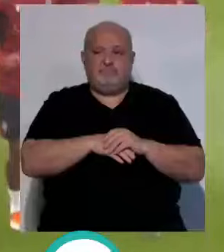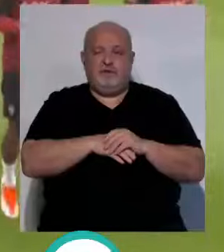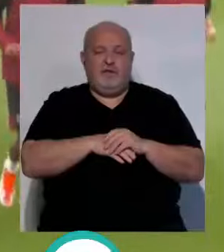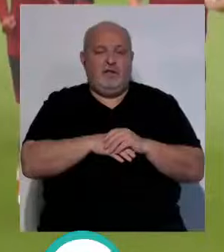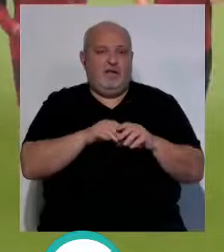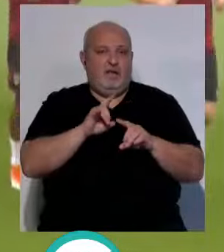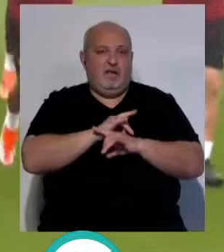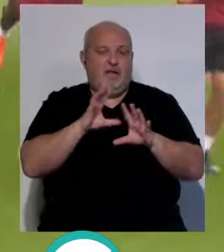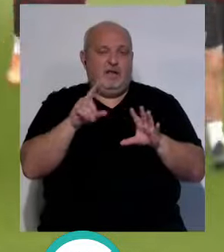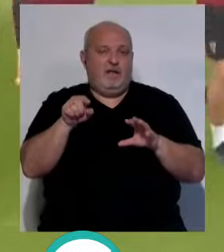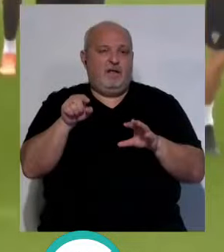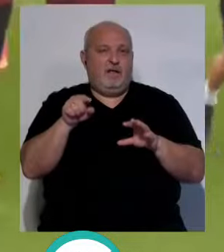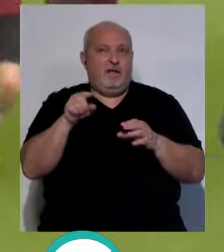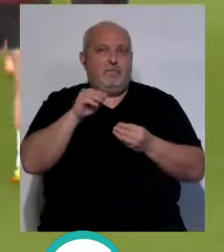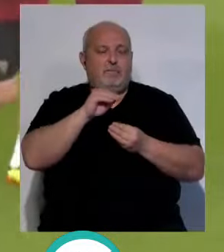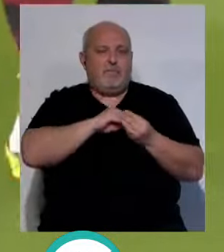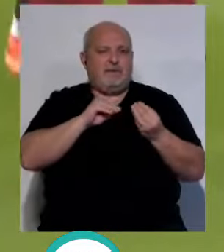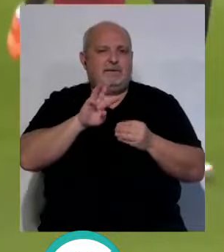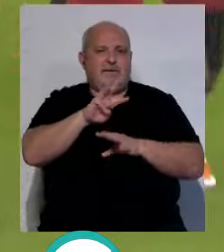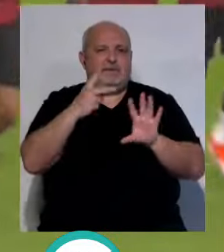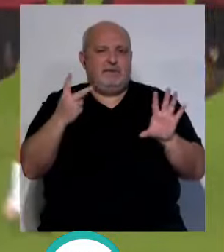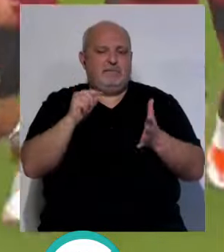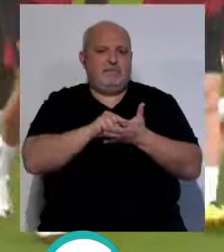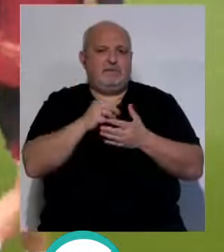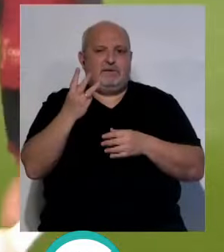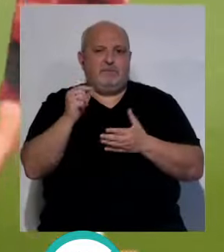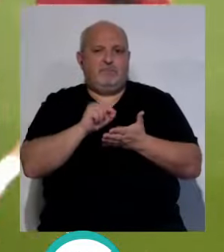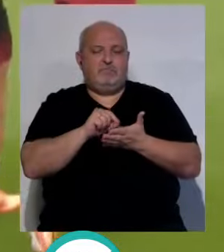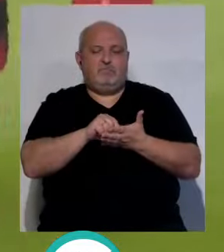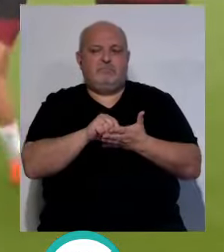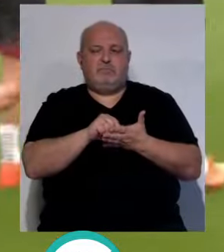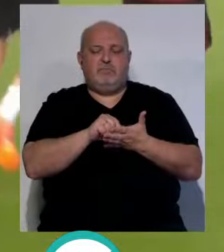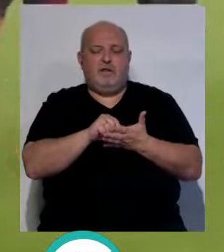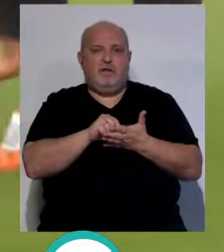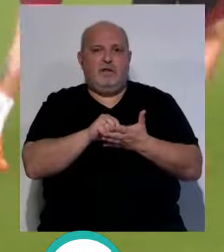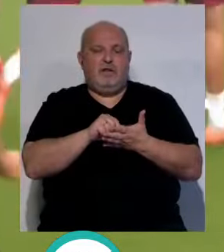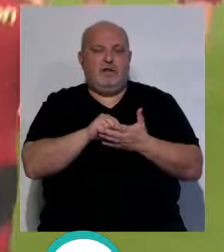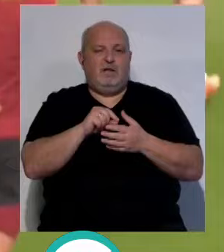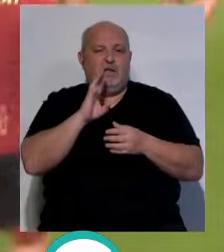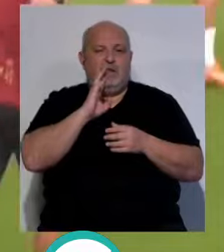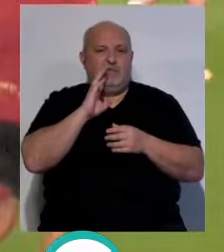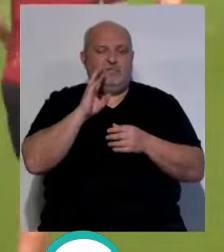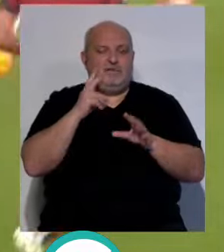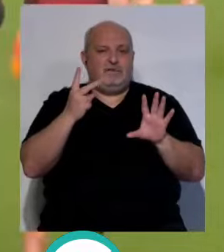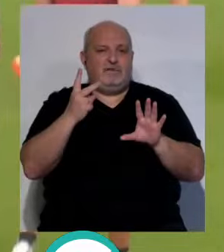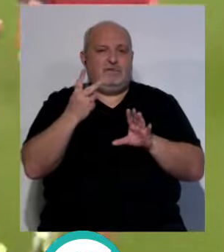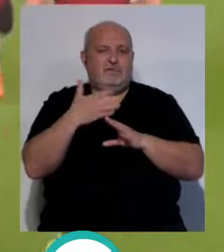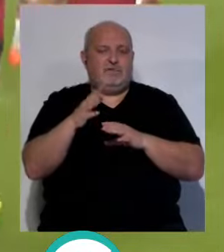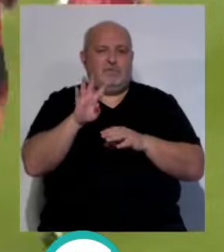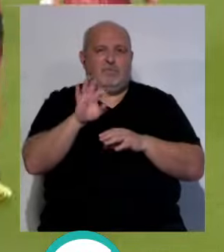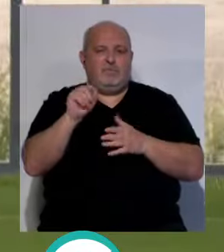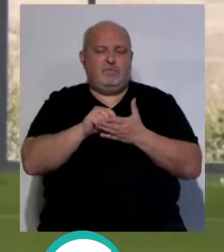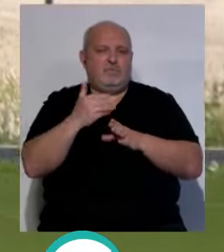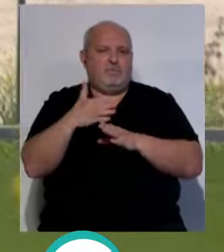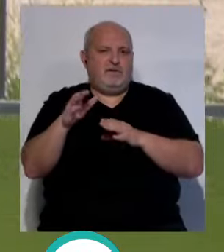pero... Yo creo que con tres puntos, yo que coja de los siete que quedan, con 40